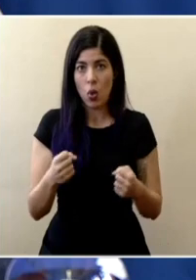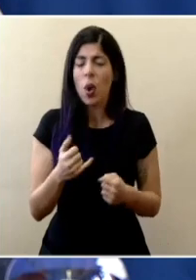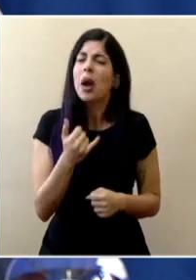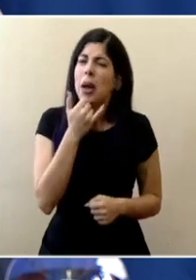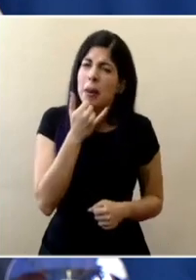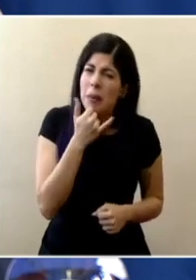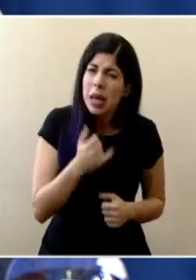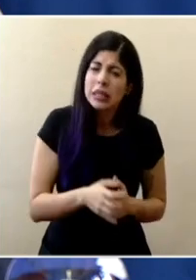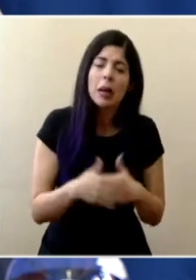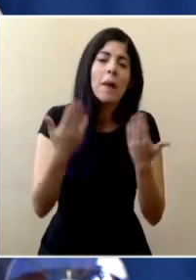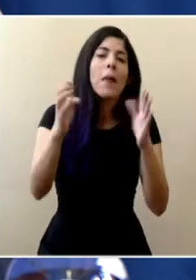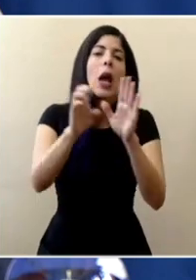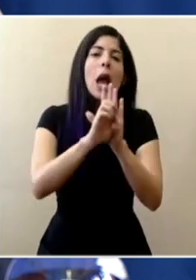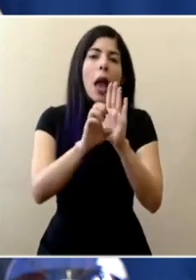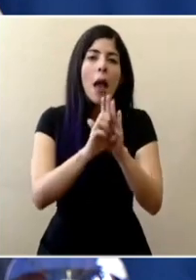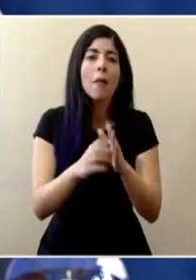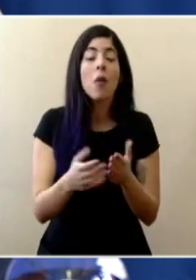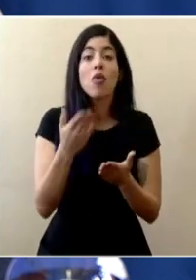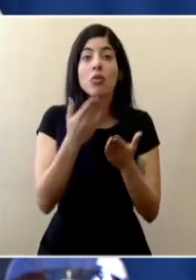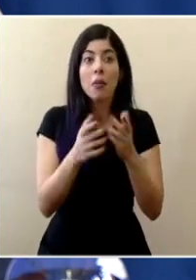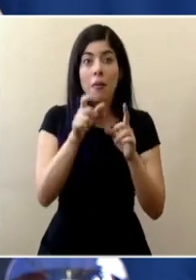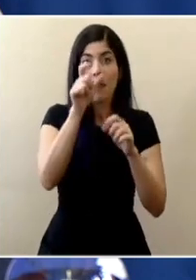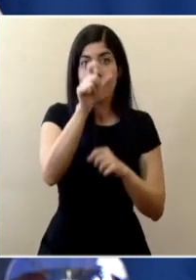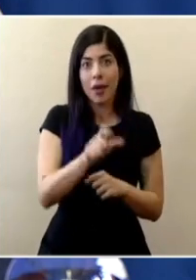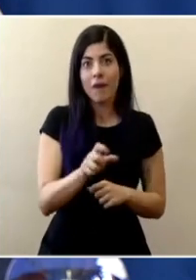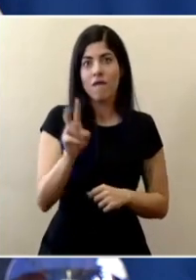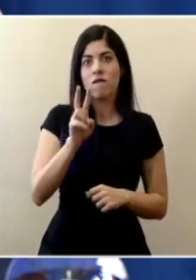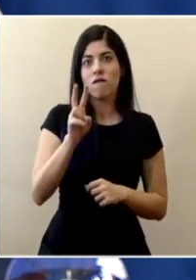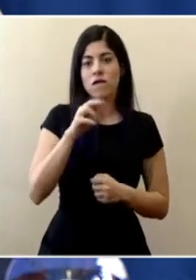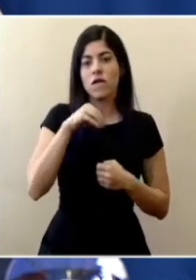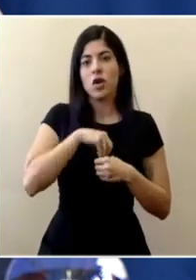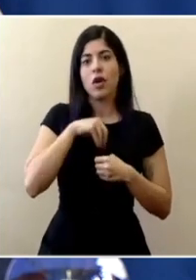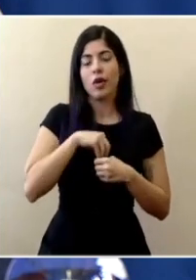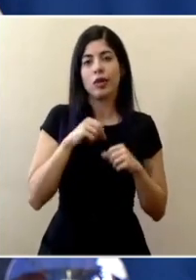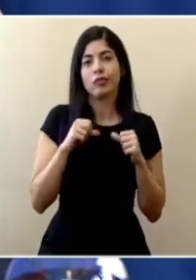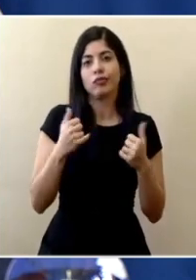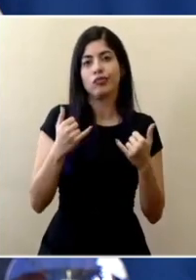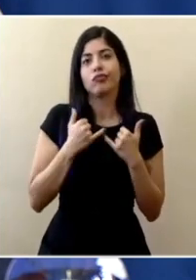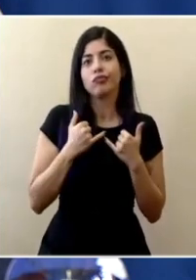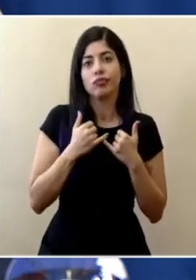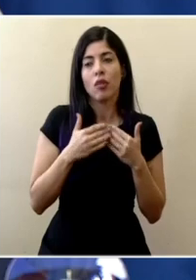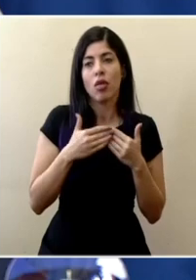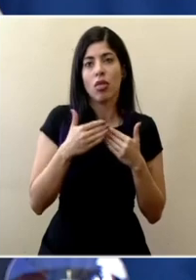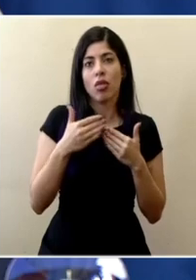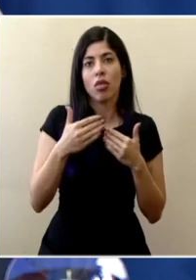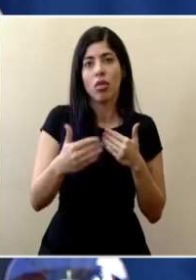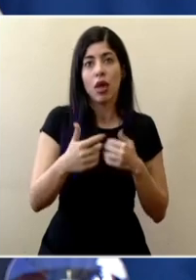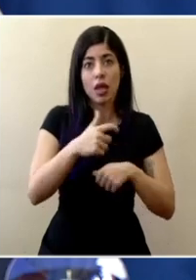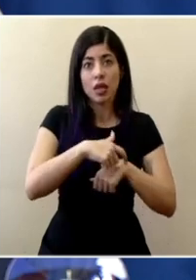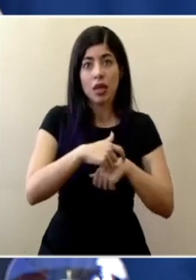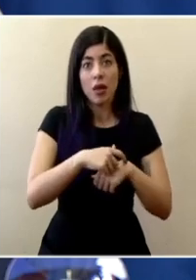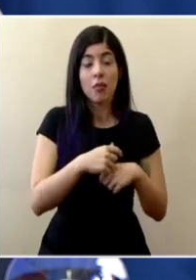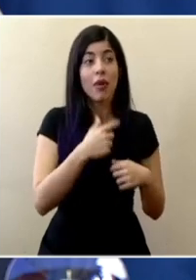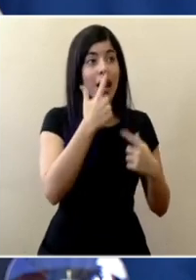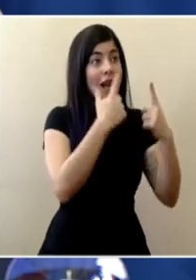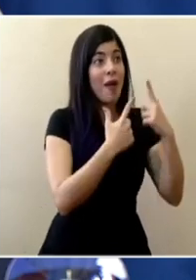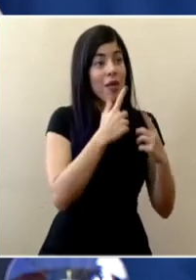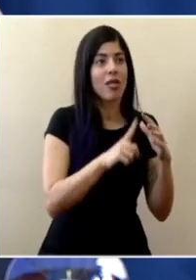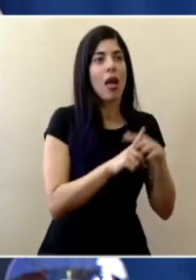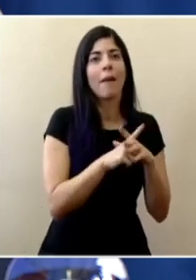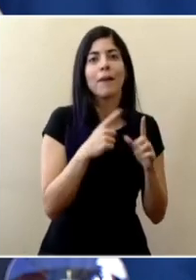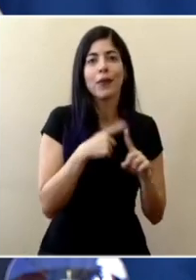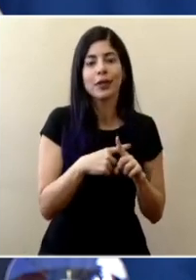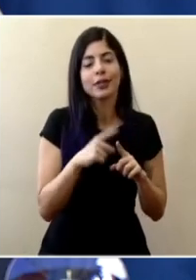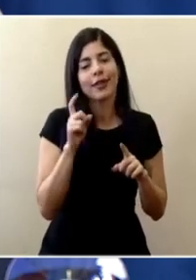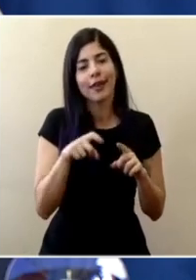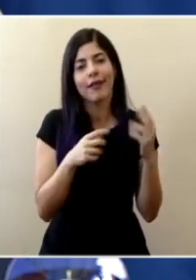se, por ejemplo todavía puede persistir recordemos que el virus puede persistir en algunas personas por más tiempo y entonces el examen sale positivo y entonces habría que